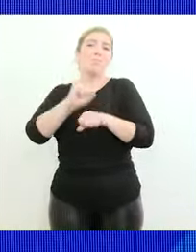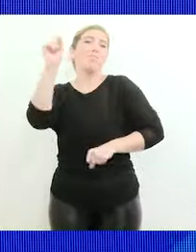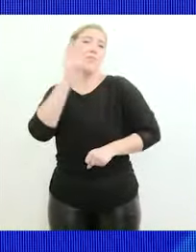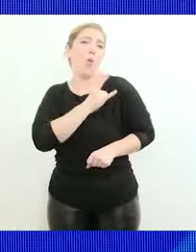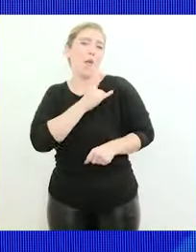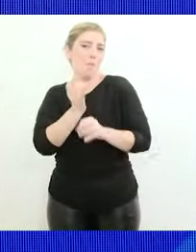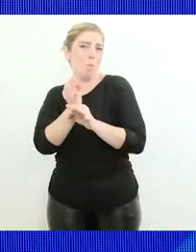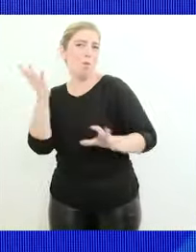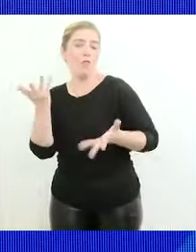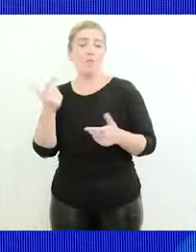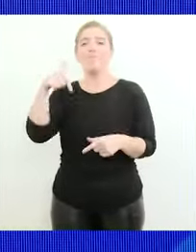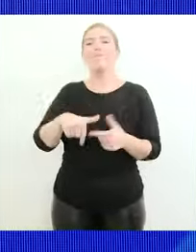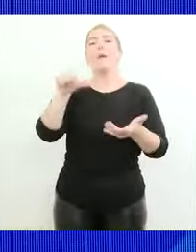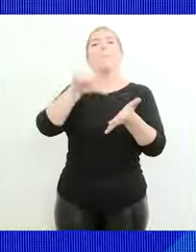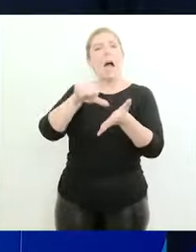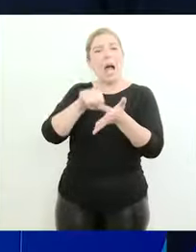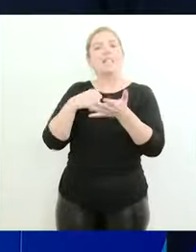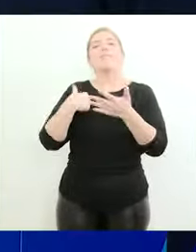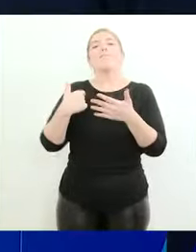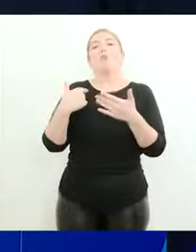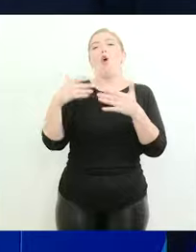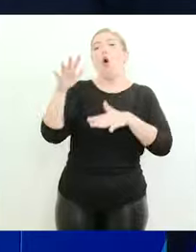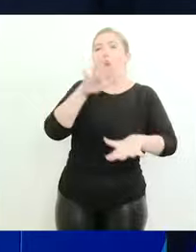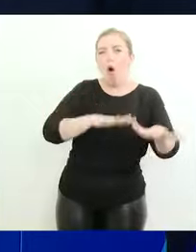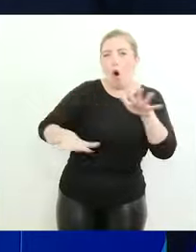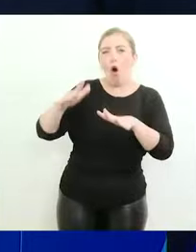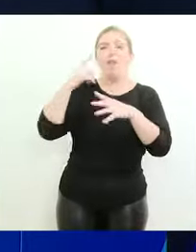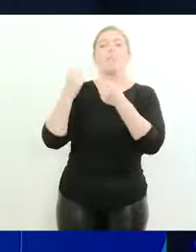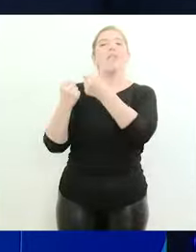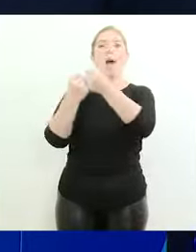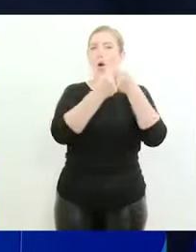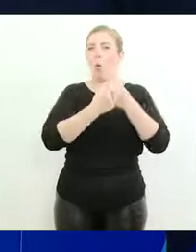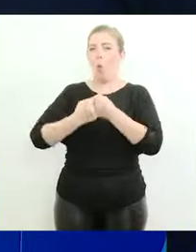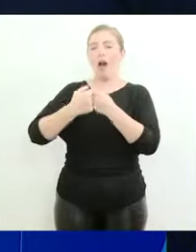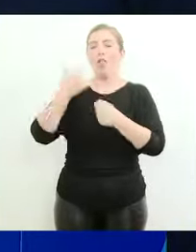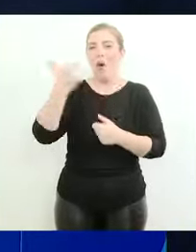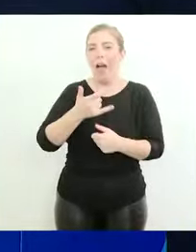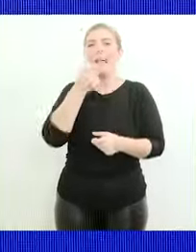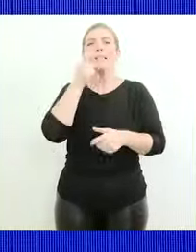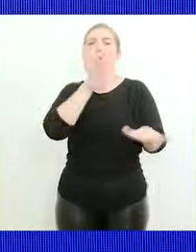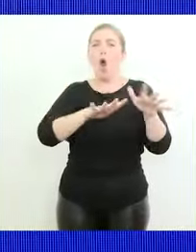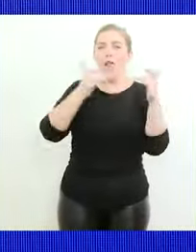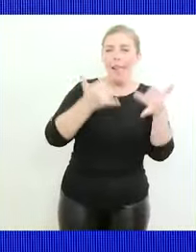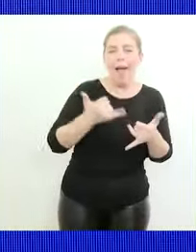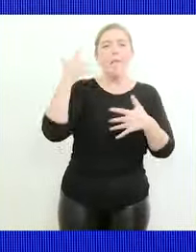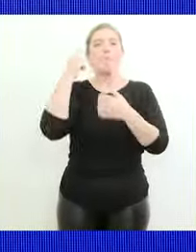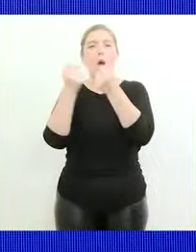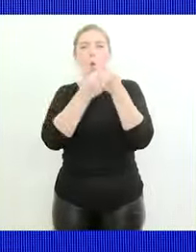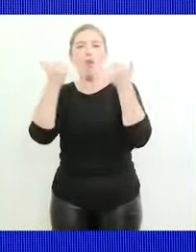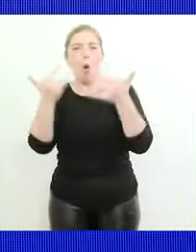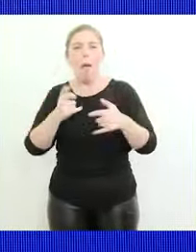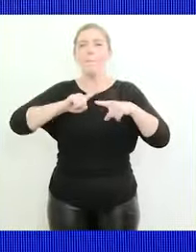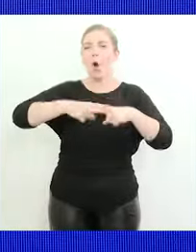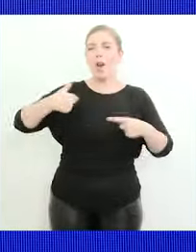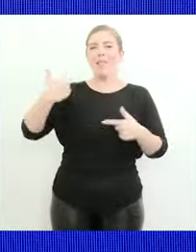este país es un país que con orden con acuerdos con políticas de estado es un país